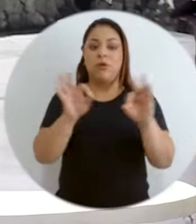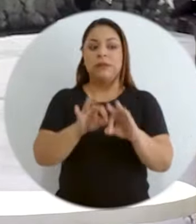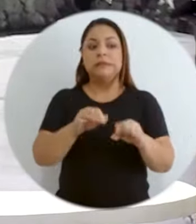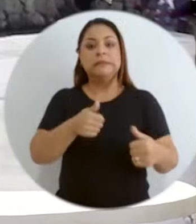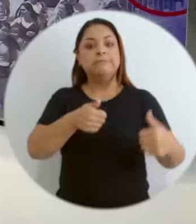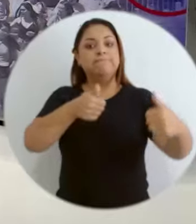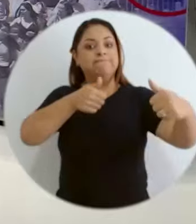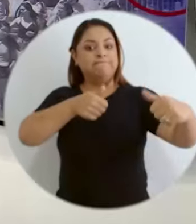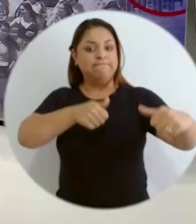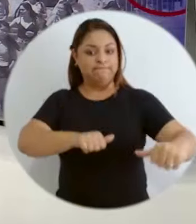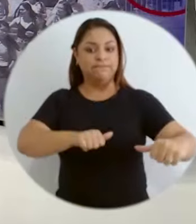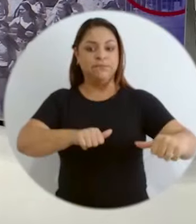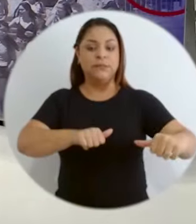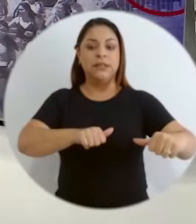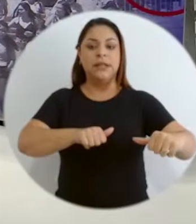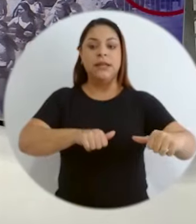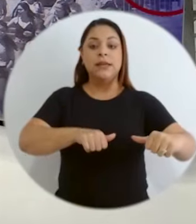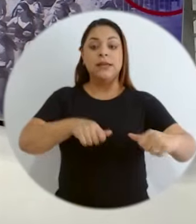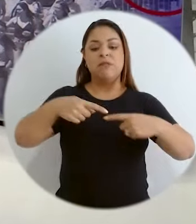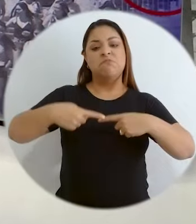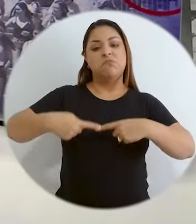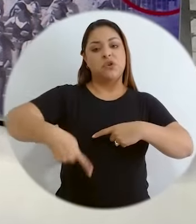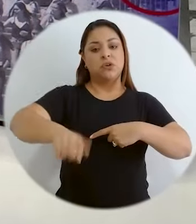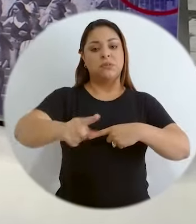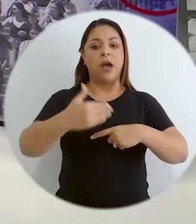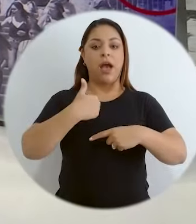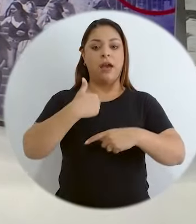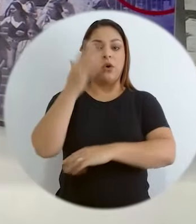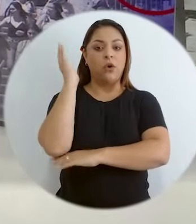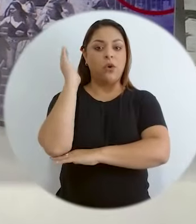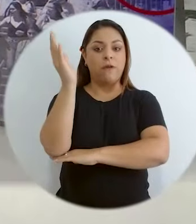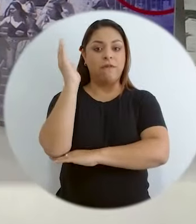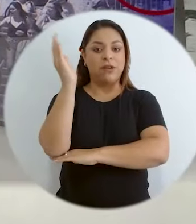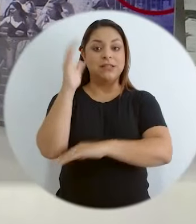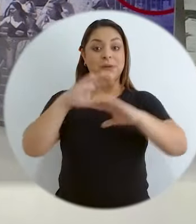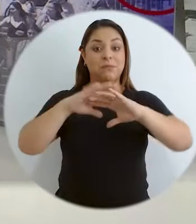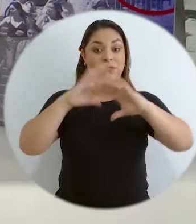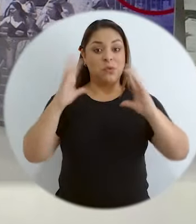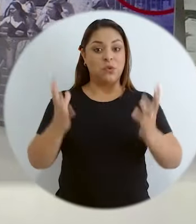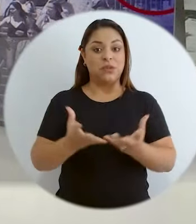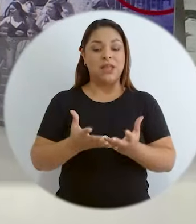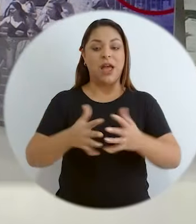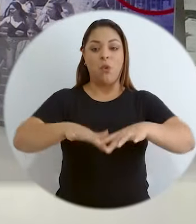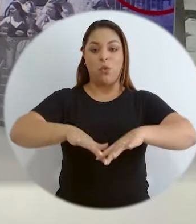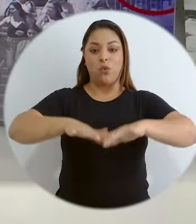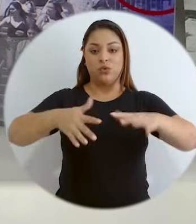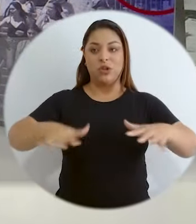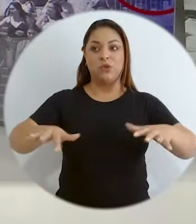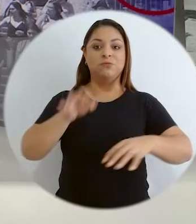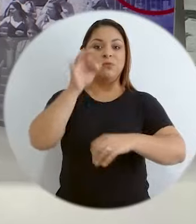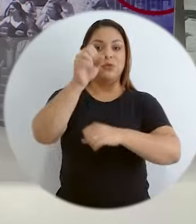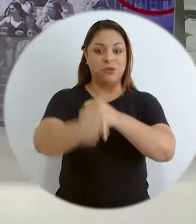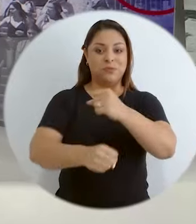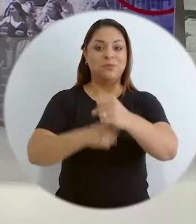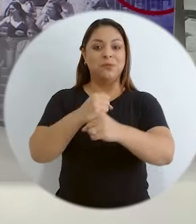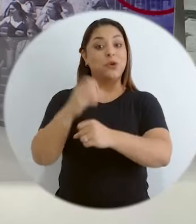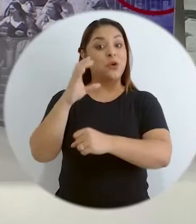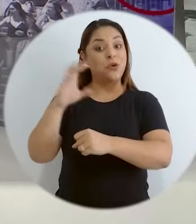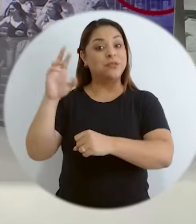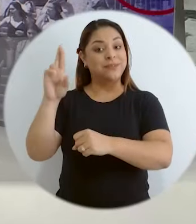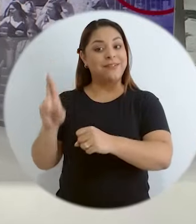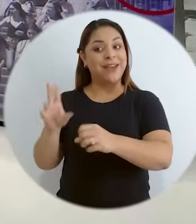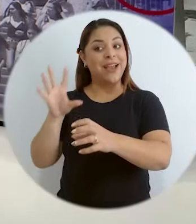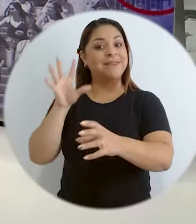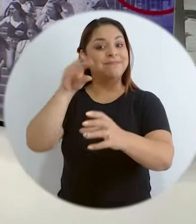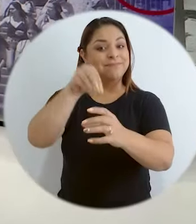avance, algunas de ellas van a ser abordadas en la conferencia mundial de los océanos el año entrante, en el cual Costa